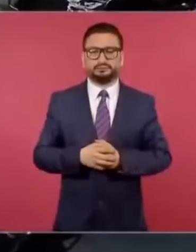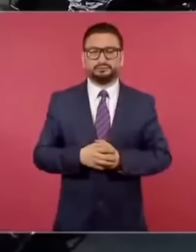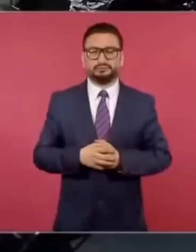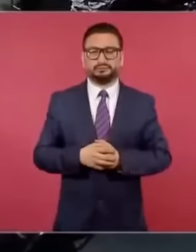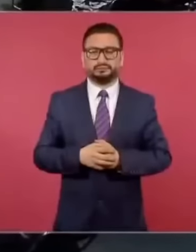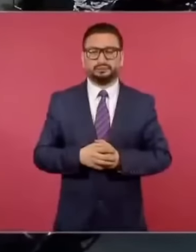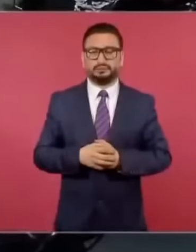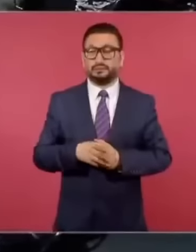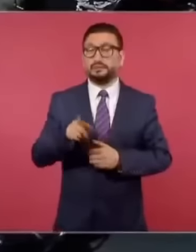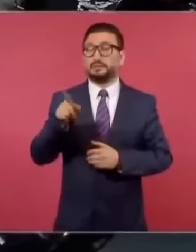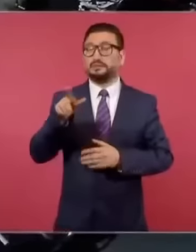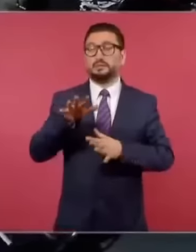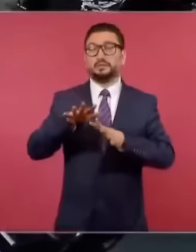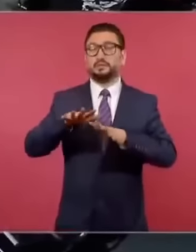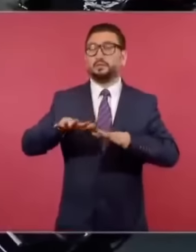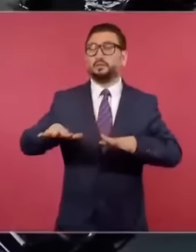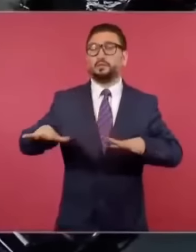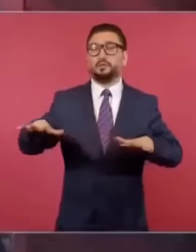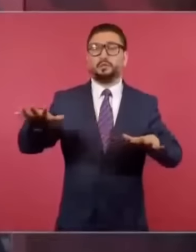paradisiaca,